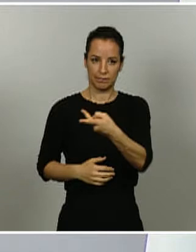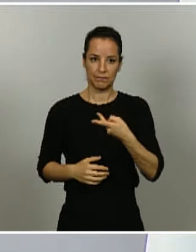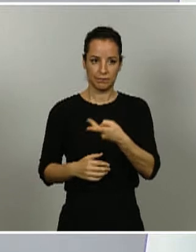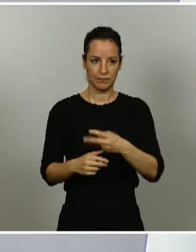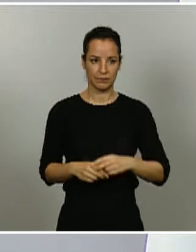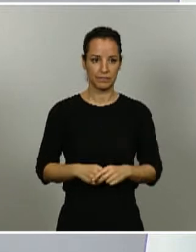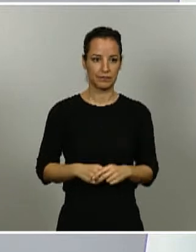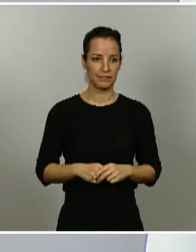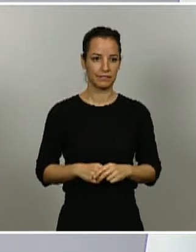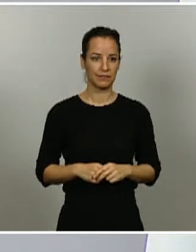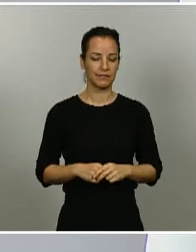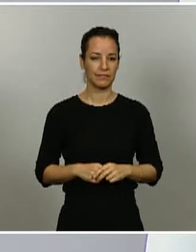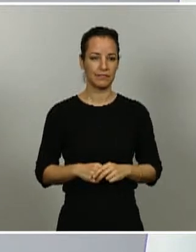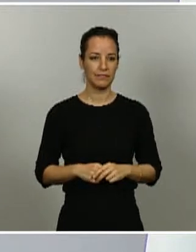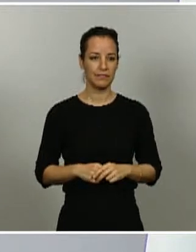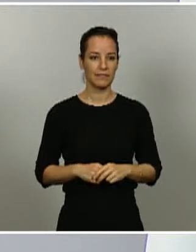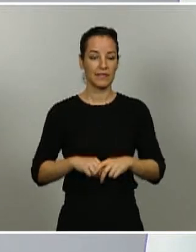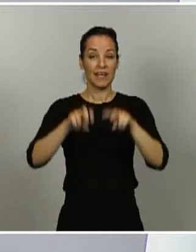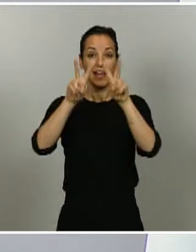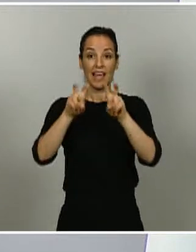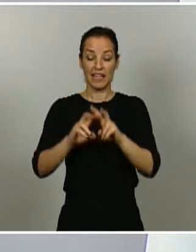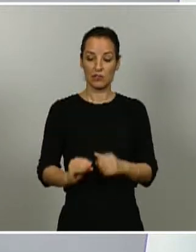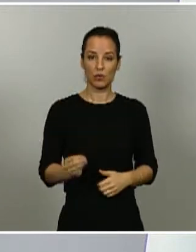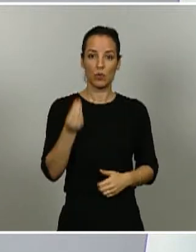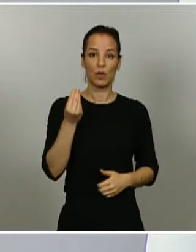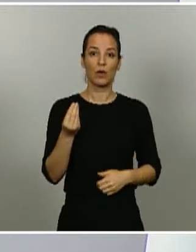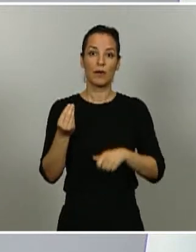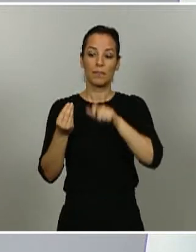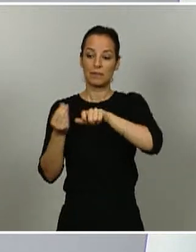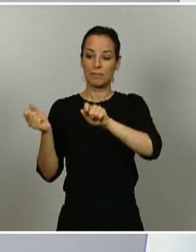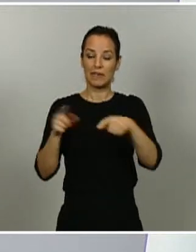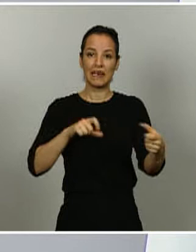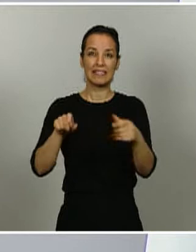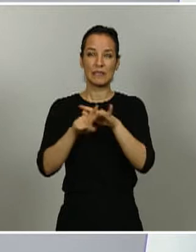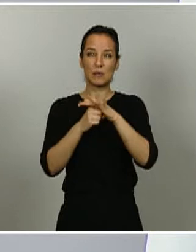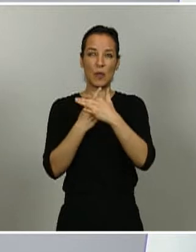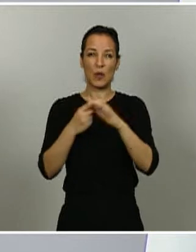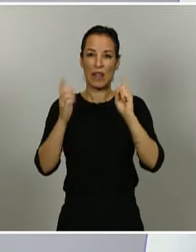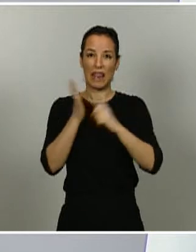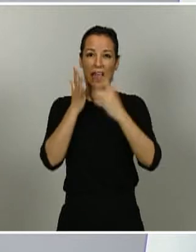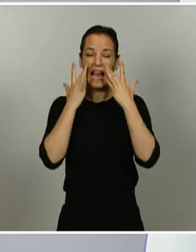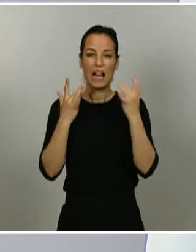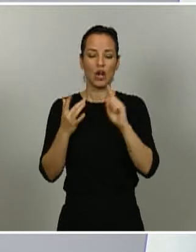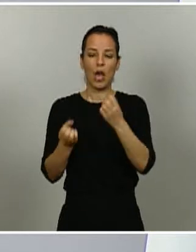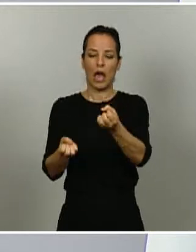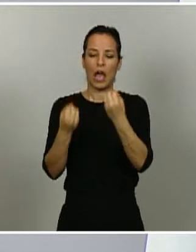Sobre si el estudio aporta luz o no sobre los migrantes en situaciones regular, casi que preferiría que la doctora Pollan pudiera contestar a esta pregunta,